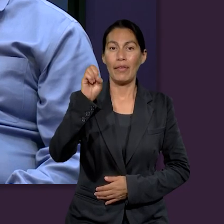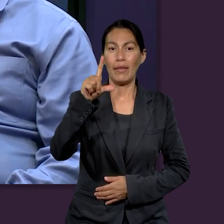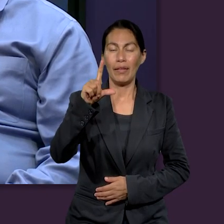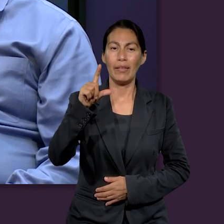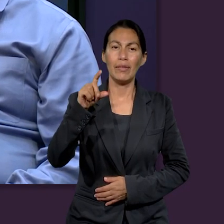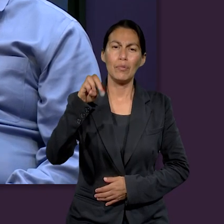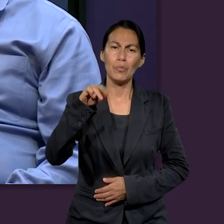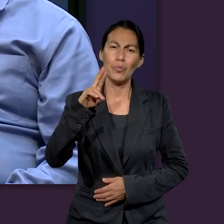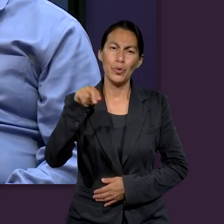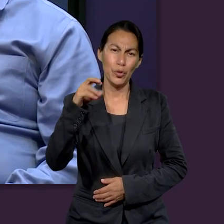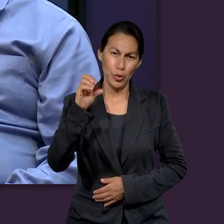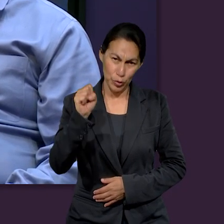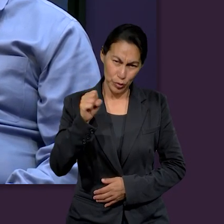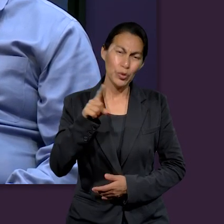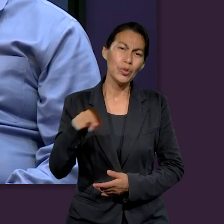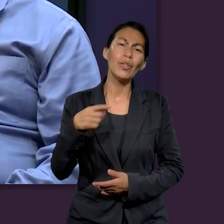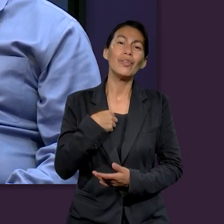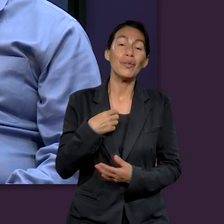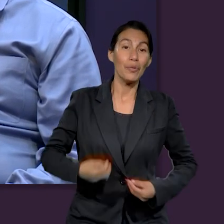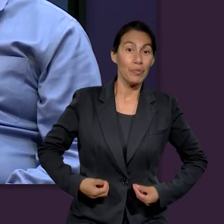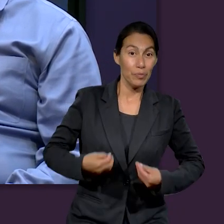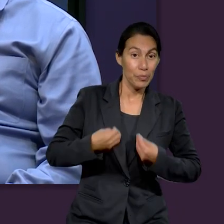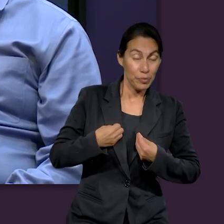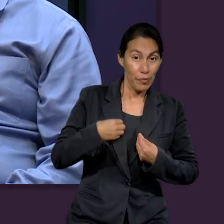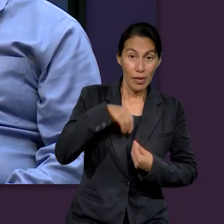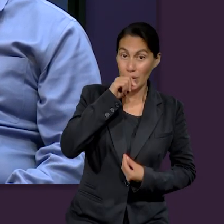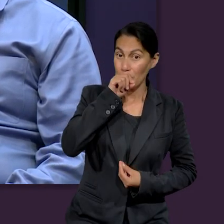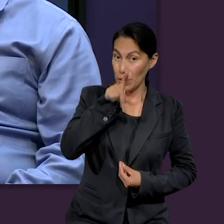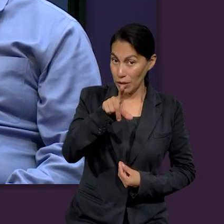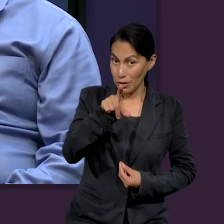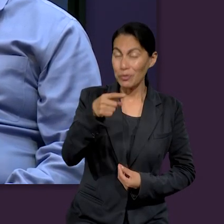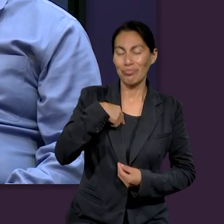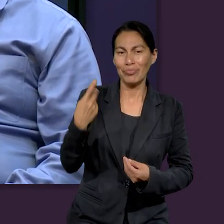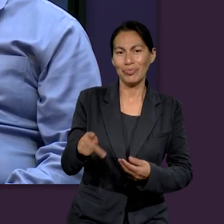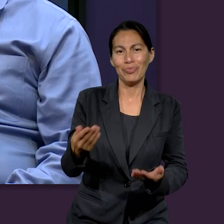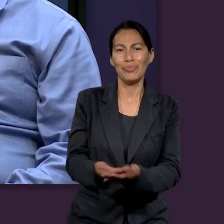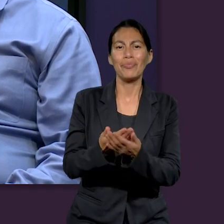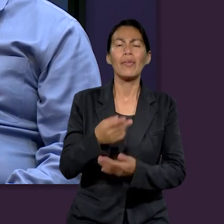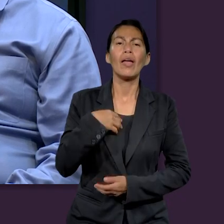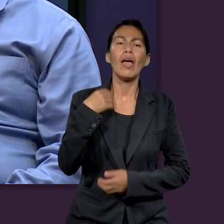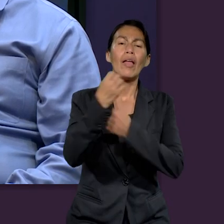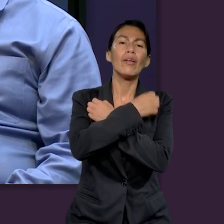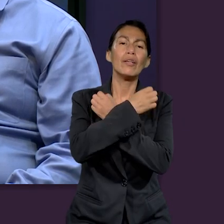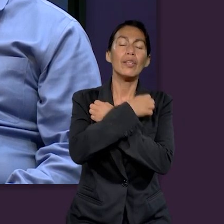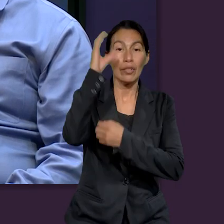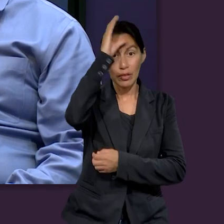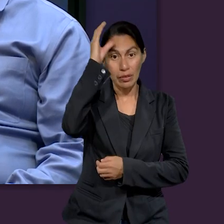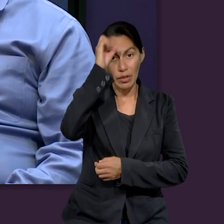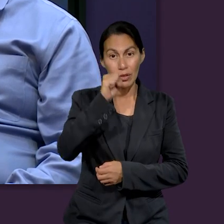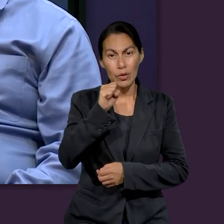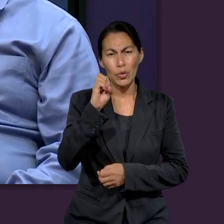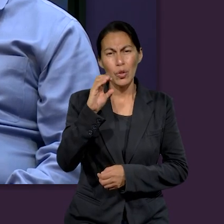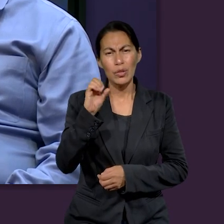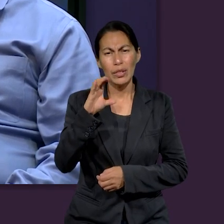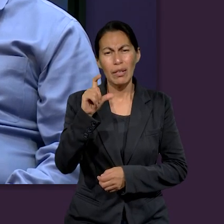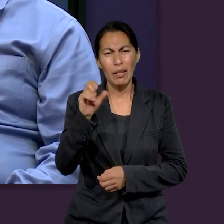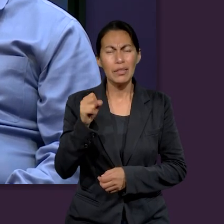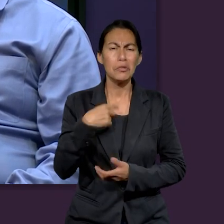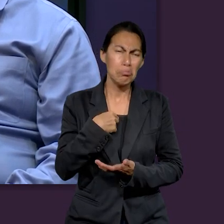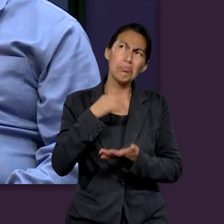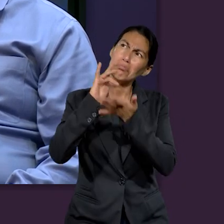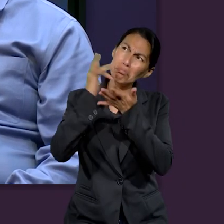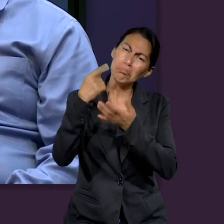Eduardo Ruiz Muñoz. Yo vengo del estado de Jalisco. Estoy estudiando Educación en las Ciencias Sociales y también estoy